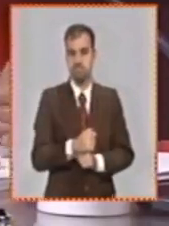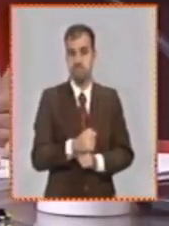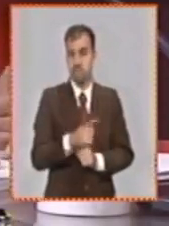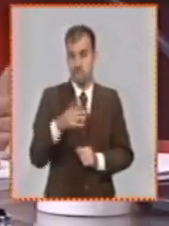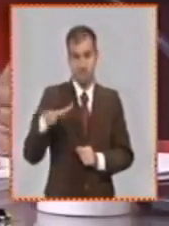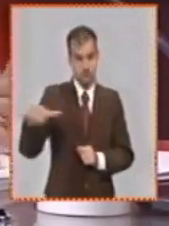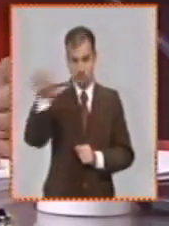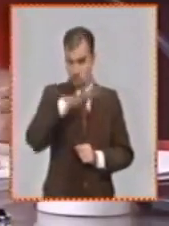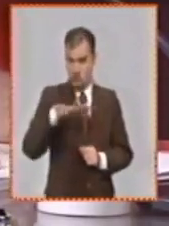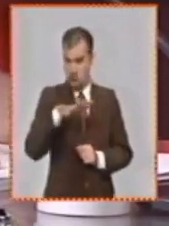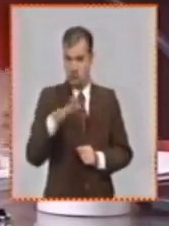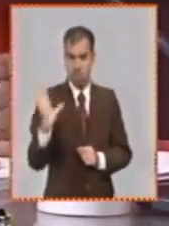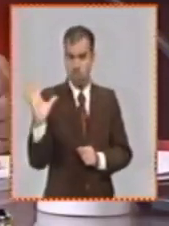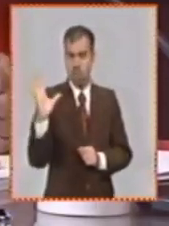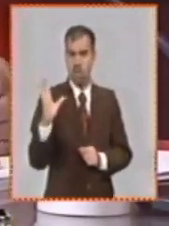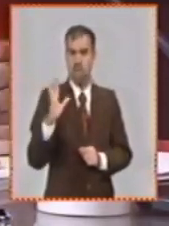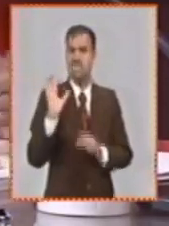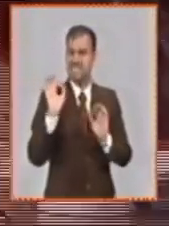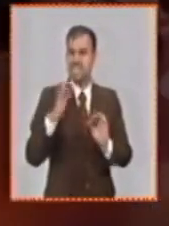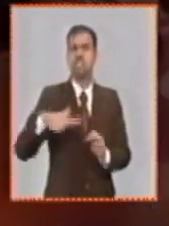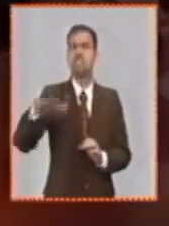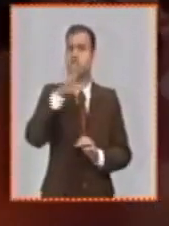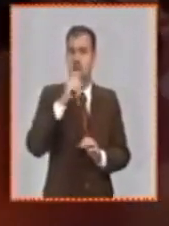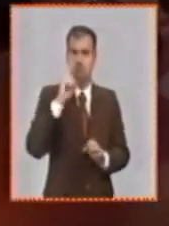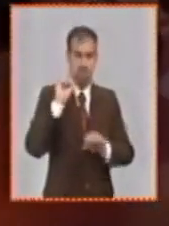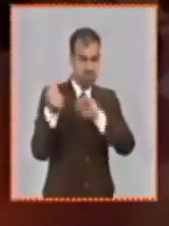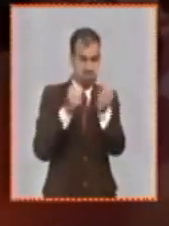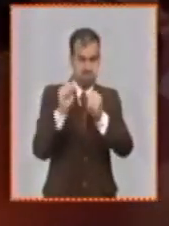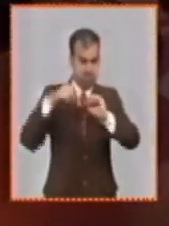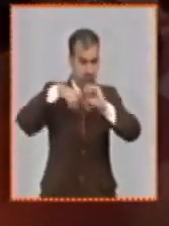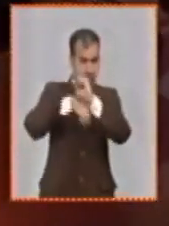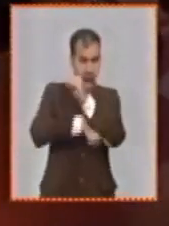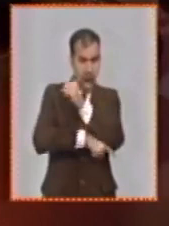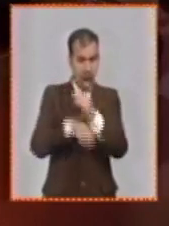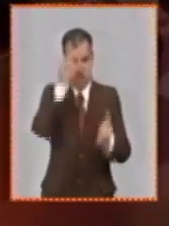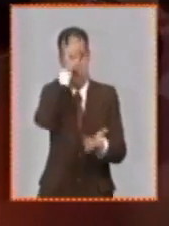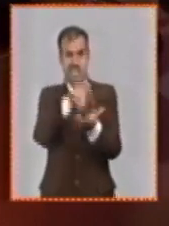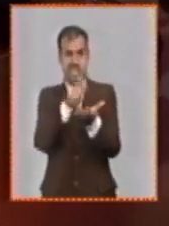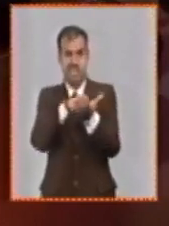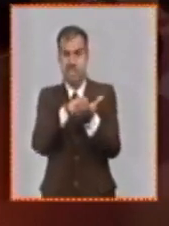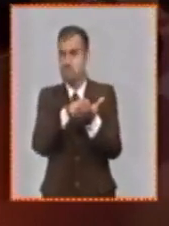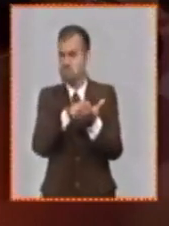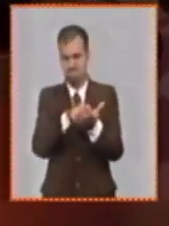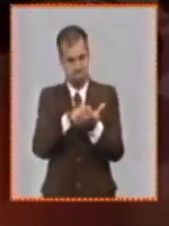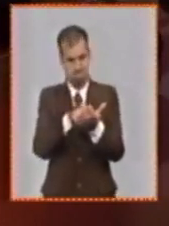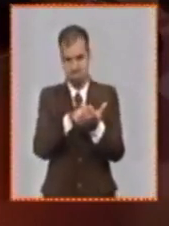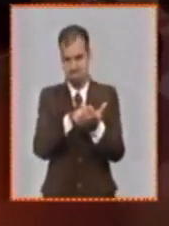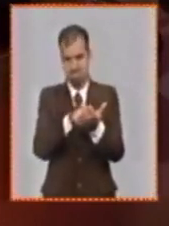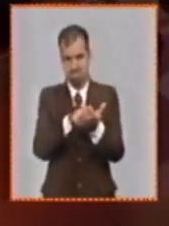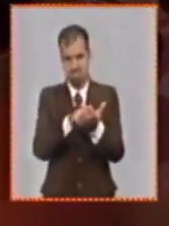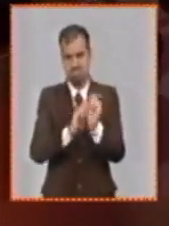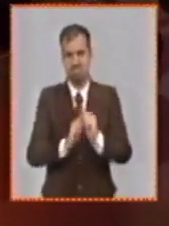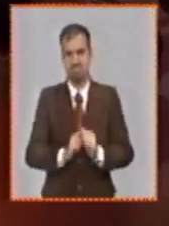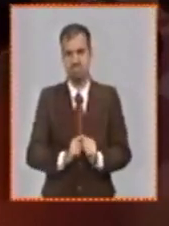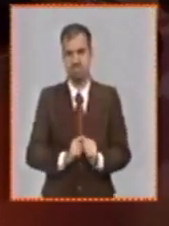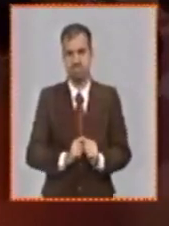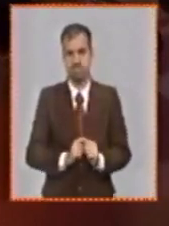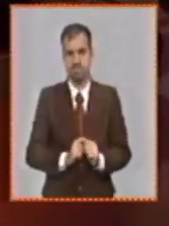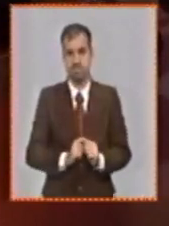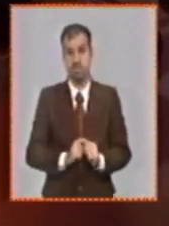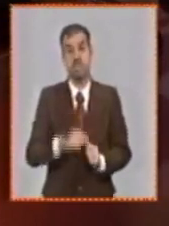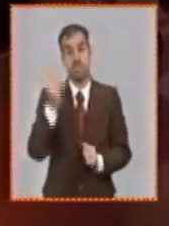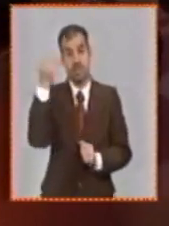ejerciendo el control cabal el control a profundidad como quisiéramos detectar una violación de menor